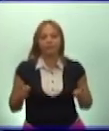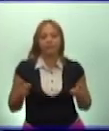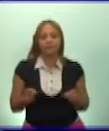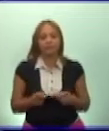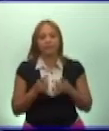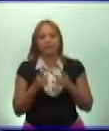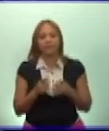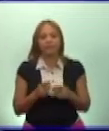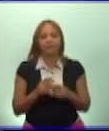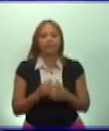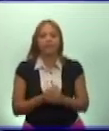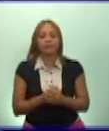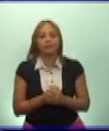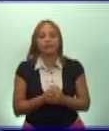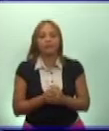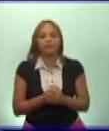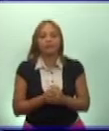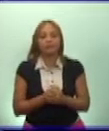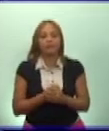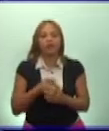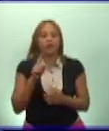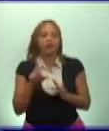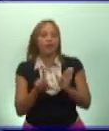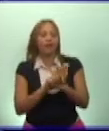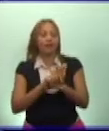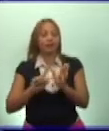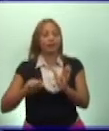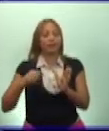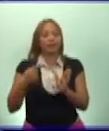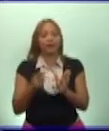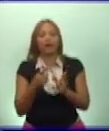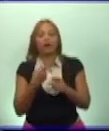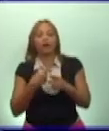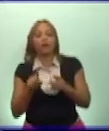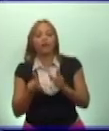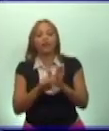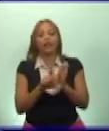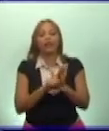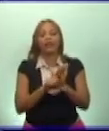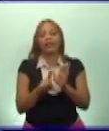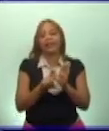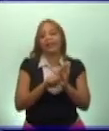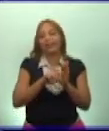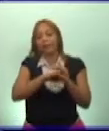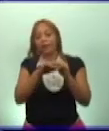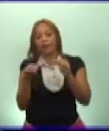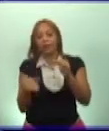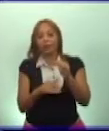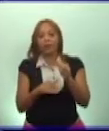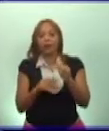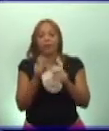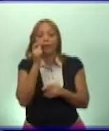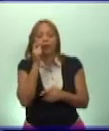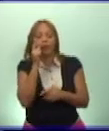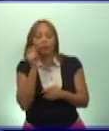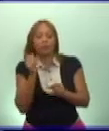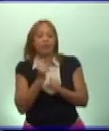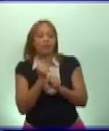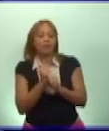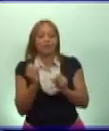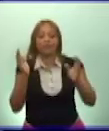Y una ley tras otra ley, leyes para los de abajo, para el hombre sin trabajo,